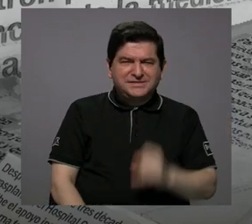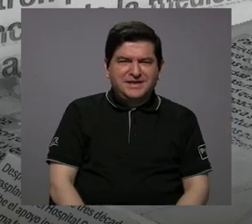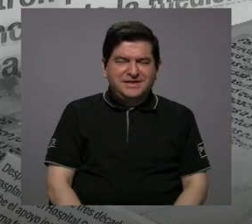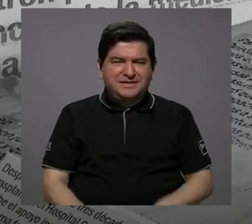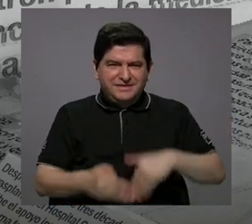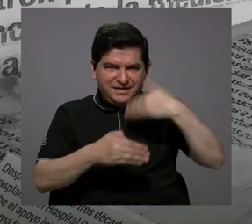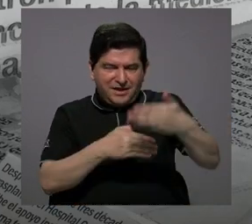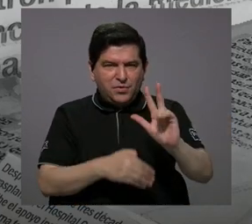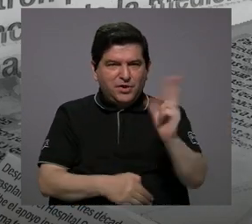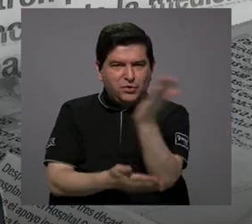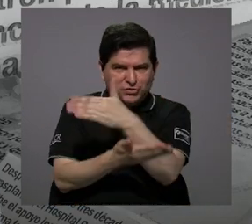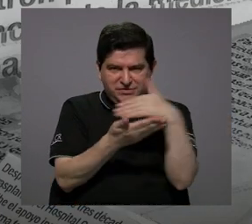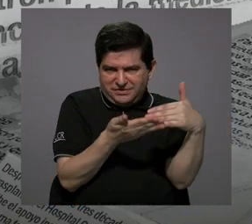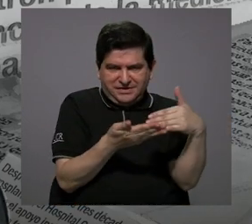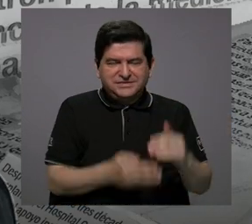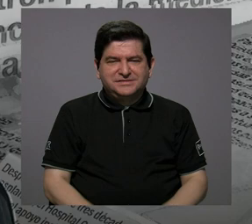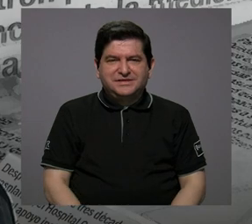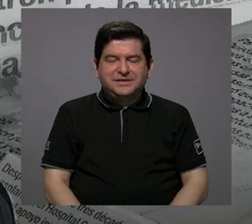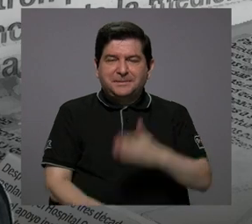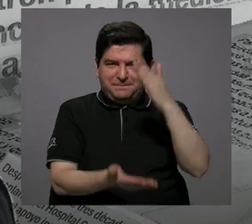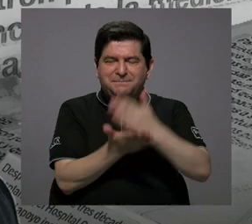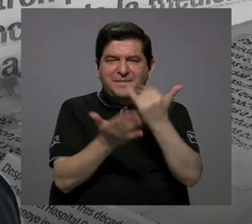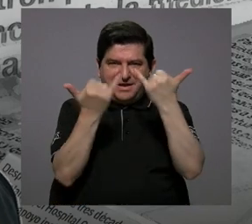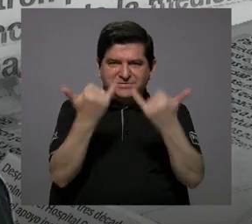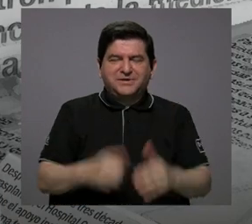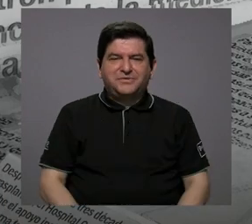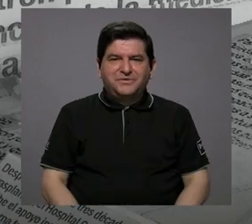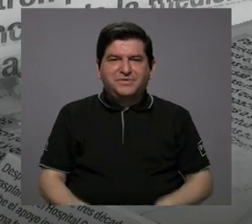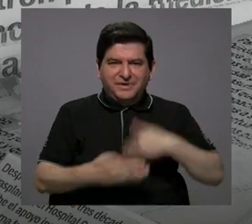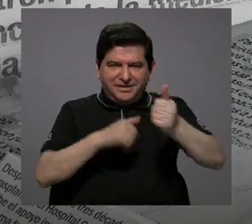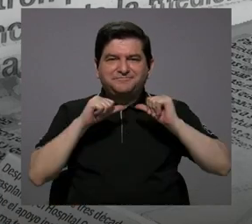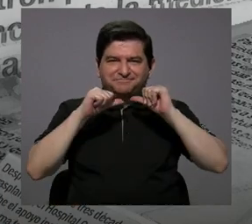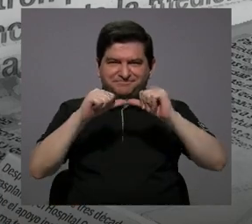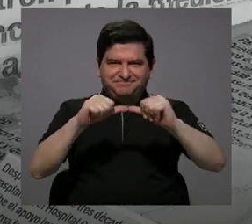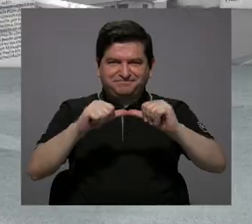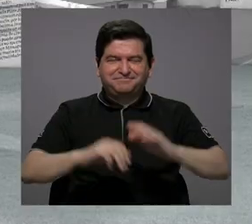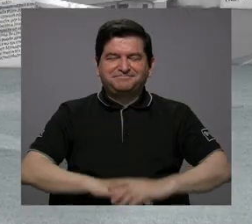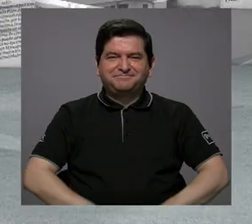el tercer bloque y vamos a hacer una pausa. Ya estamos de regreso.